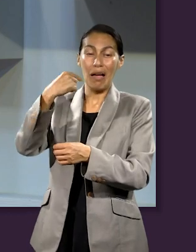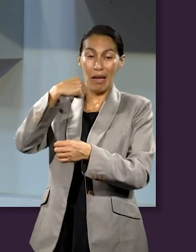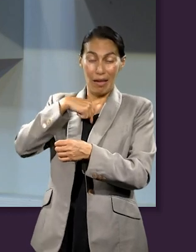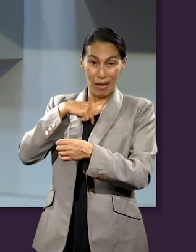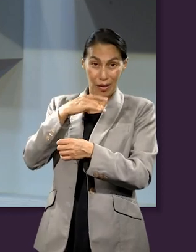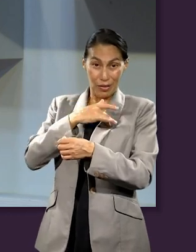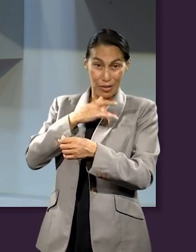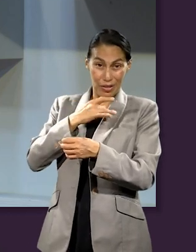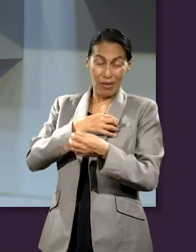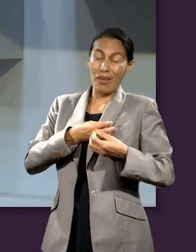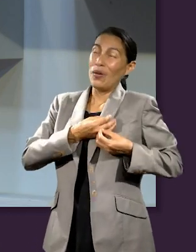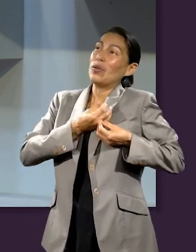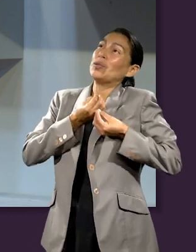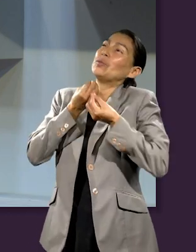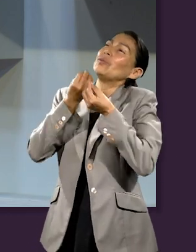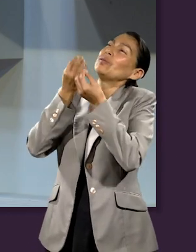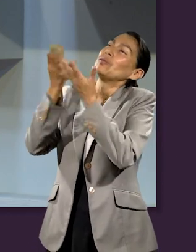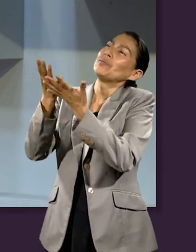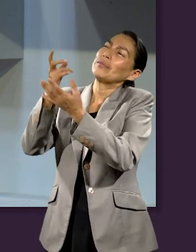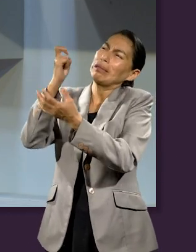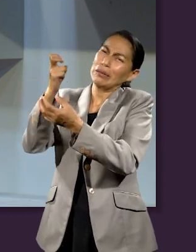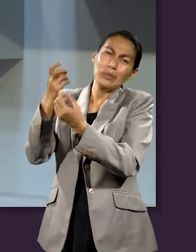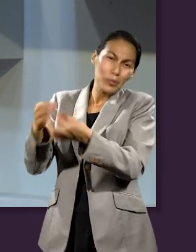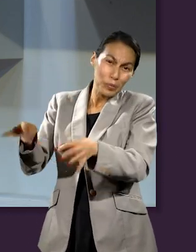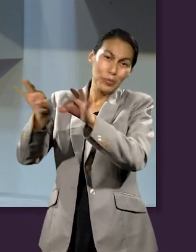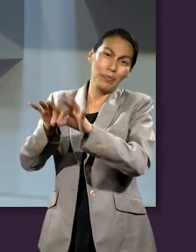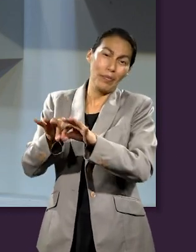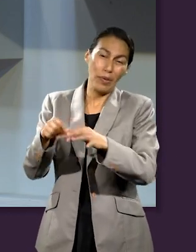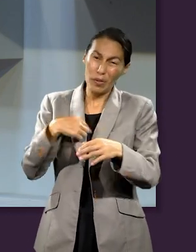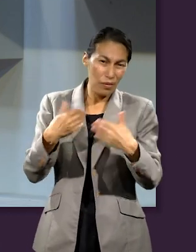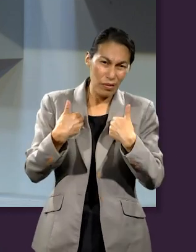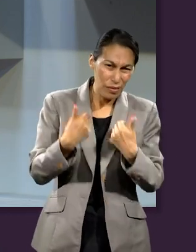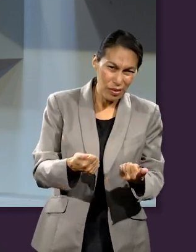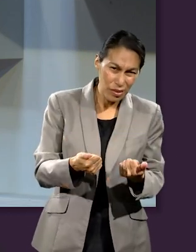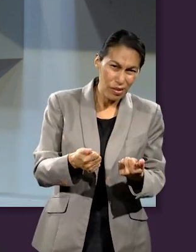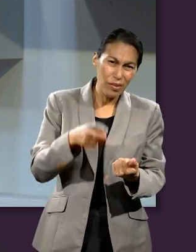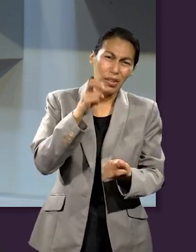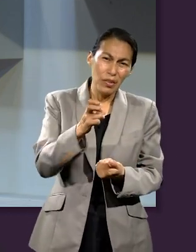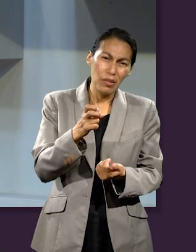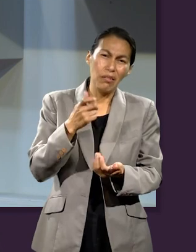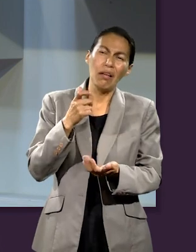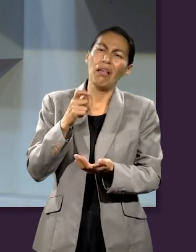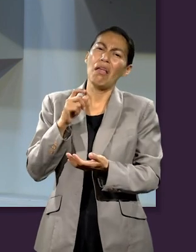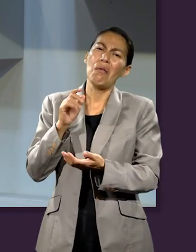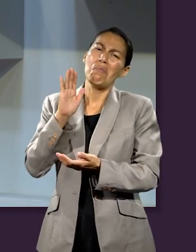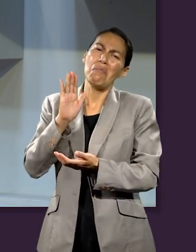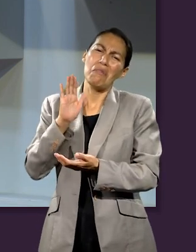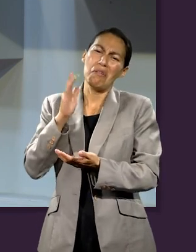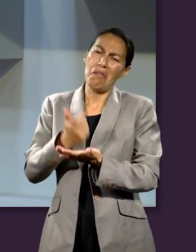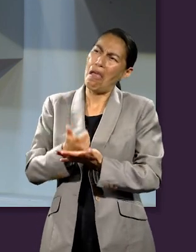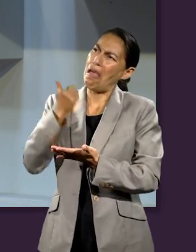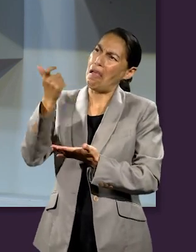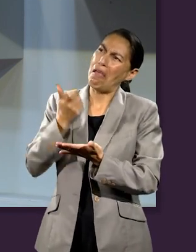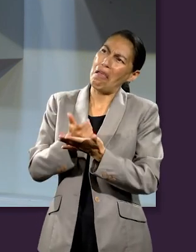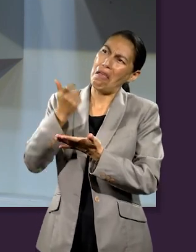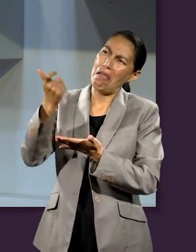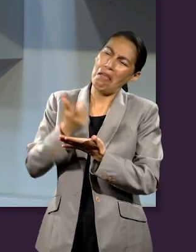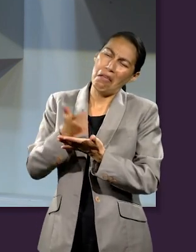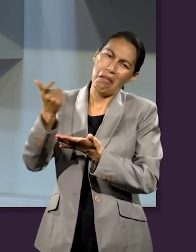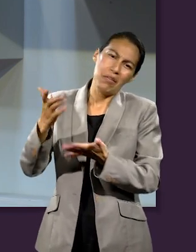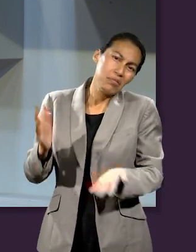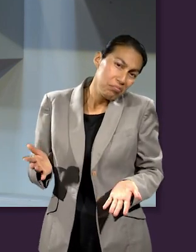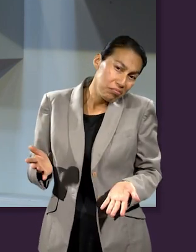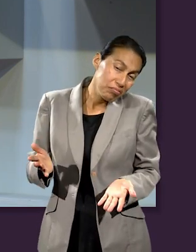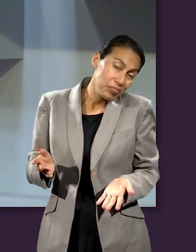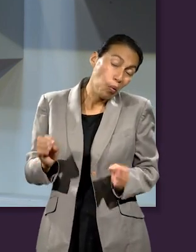Ofrendar es darnos a nosotros mismos primero. Mientras nosotros no entendamos eso, siempre vamos a estar entregando